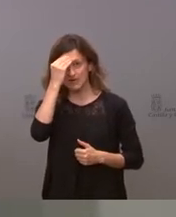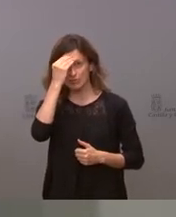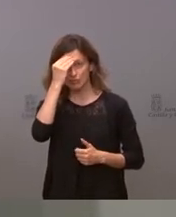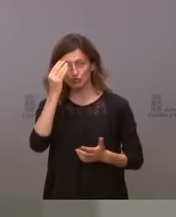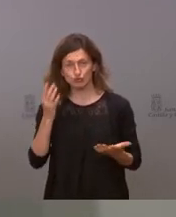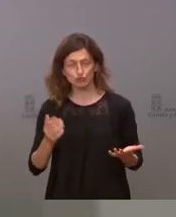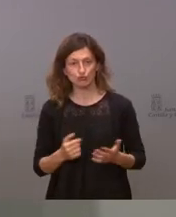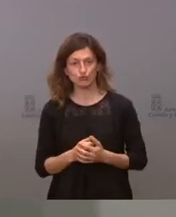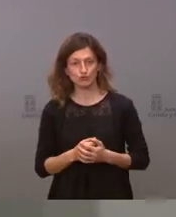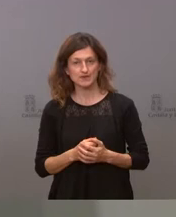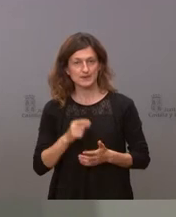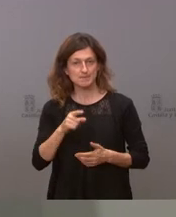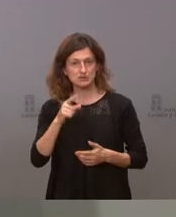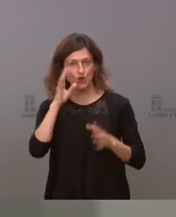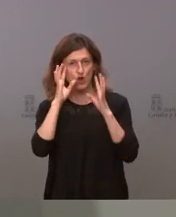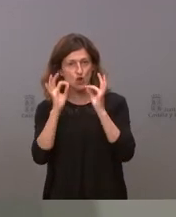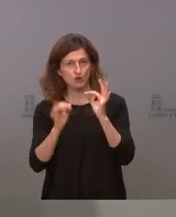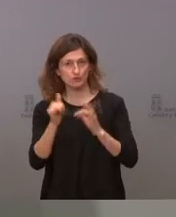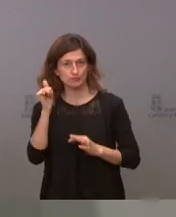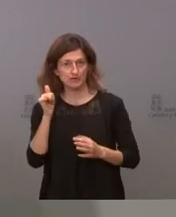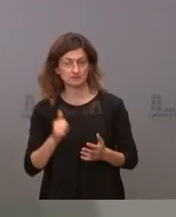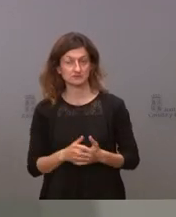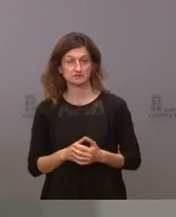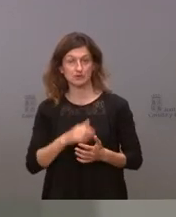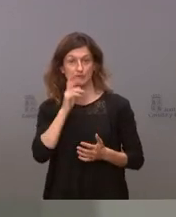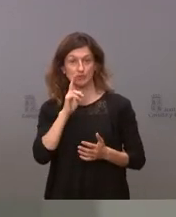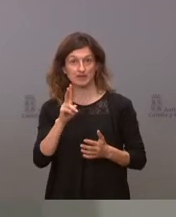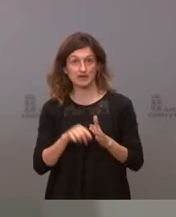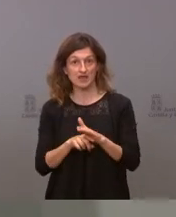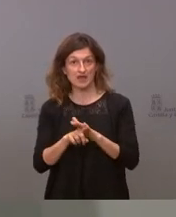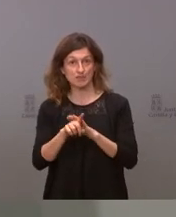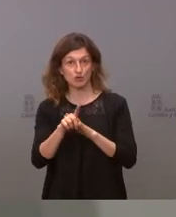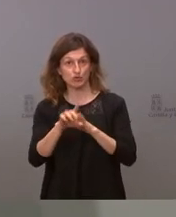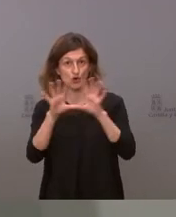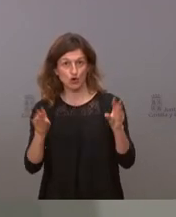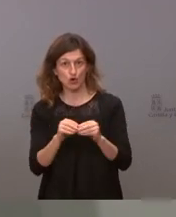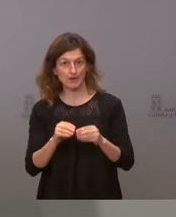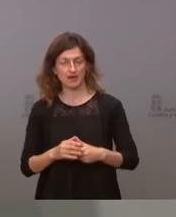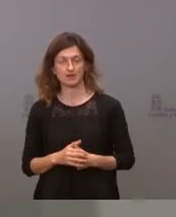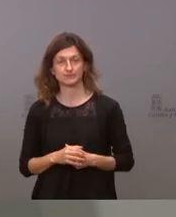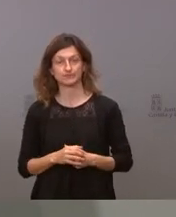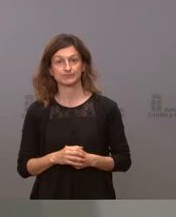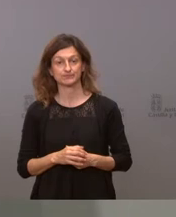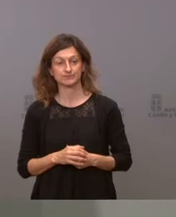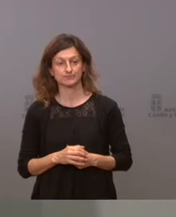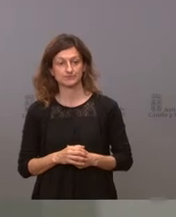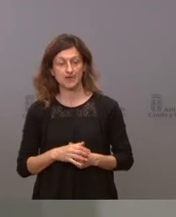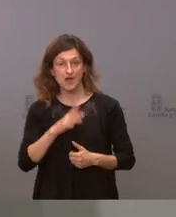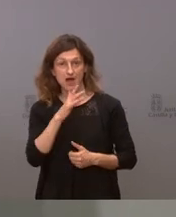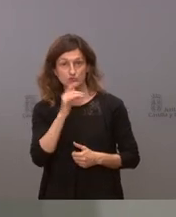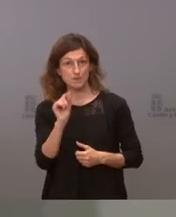lo más sensato dada la evolución global no tenemos en este momento